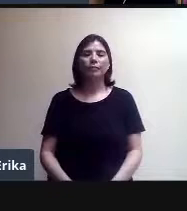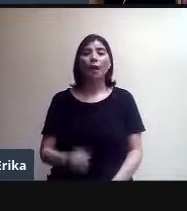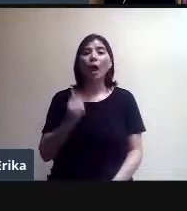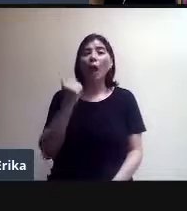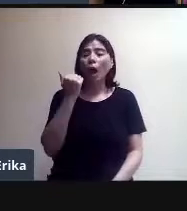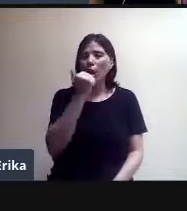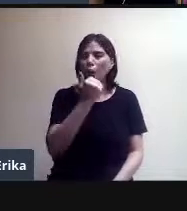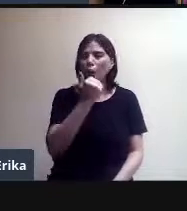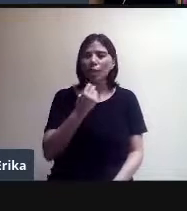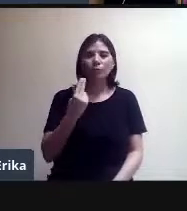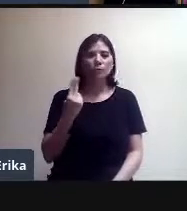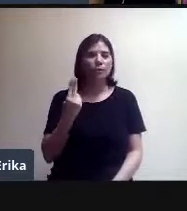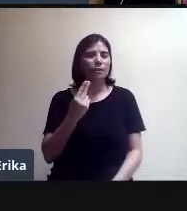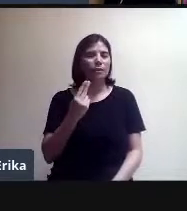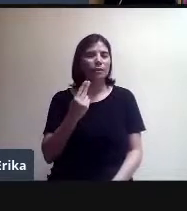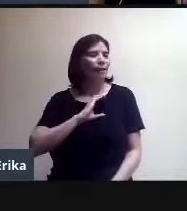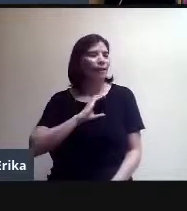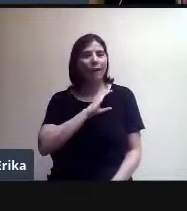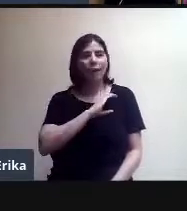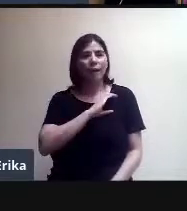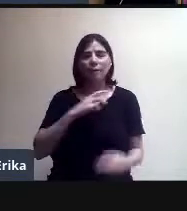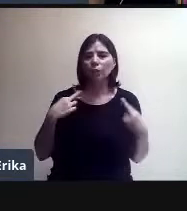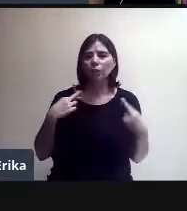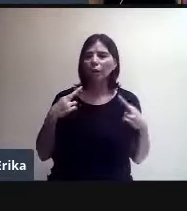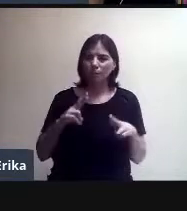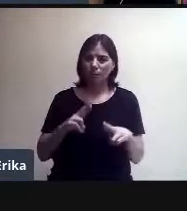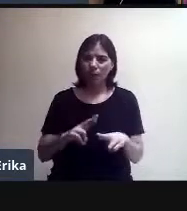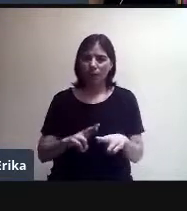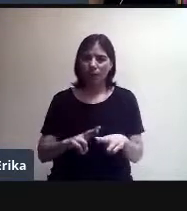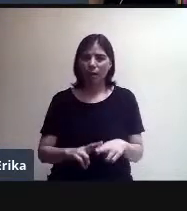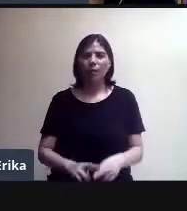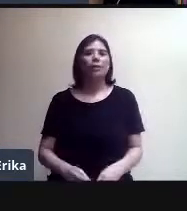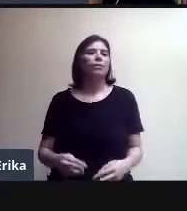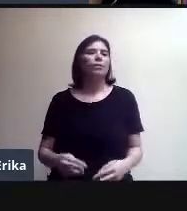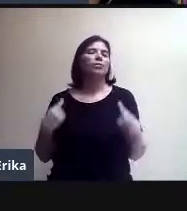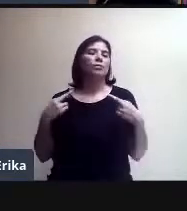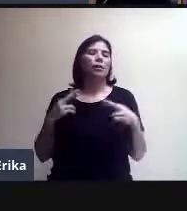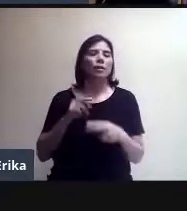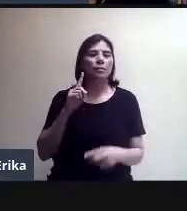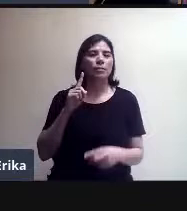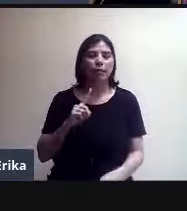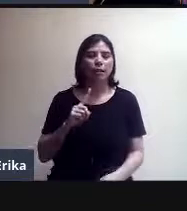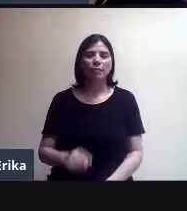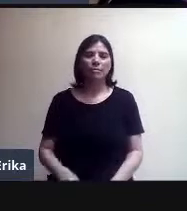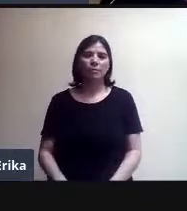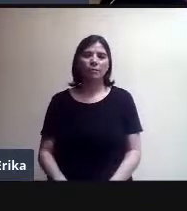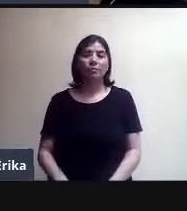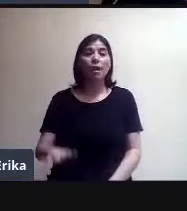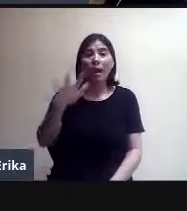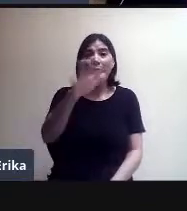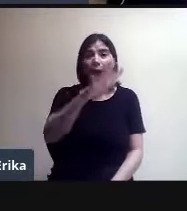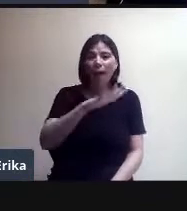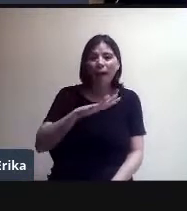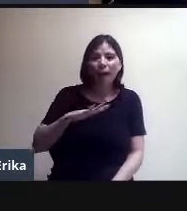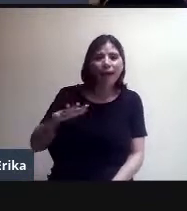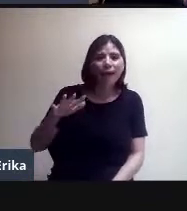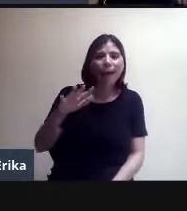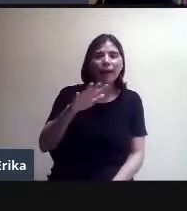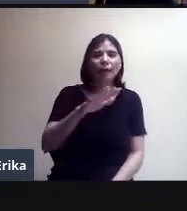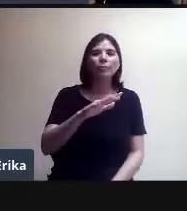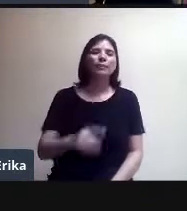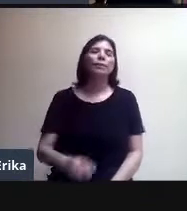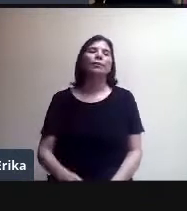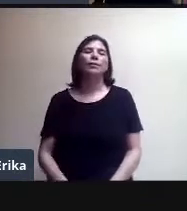afecto. Ustedes saben que el afecto es un motor. Así es que el ambiente de empatía que cree el maestro es importante.